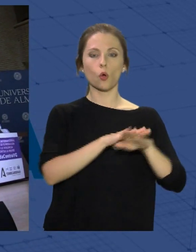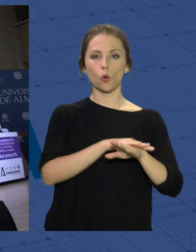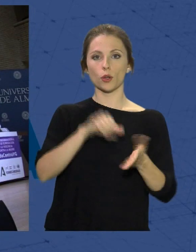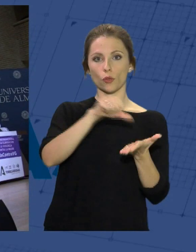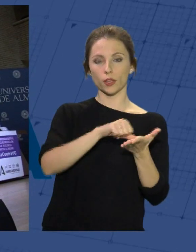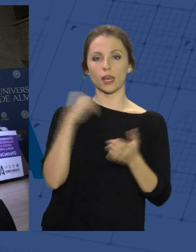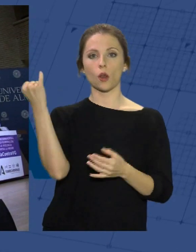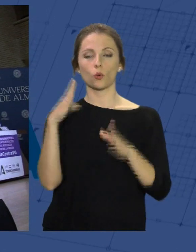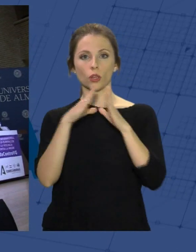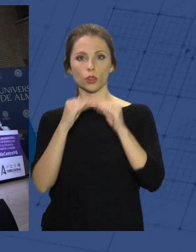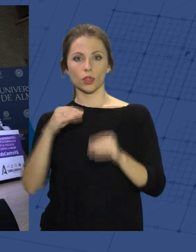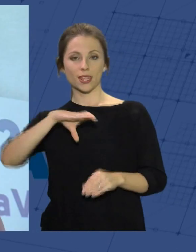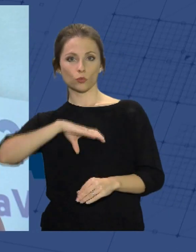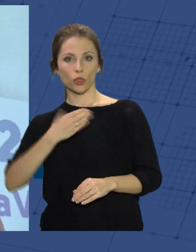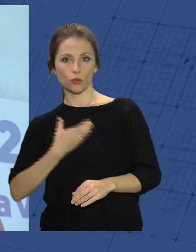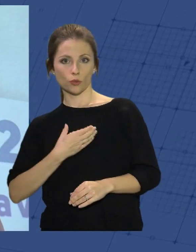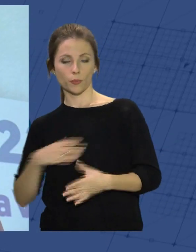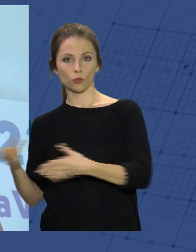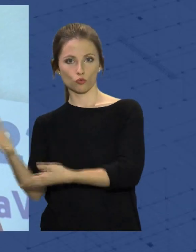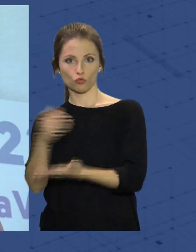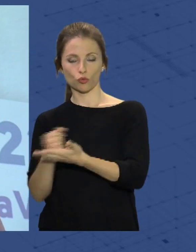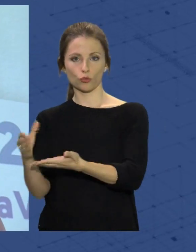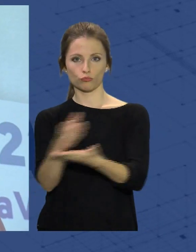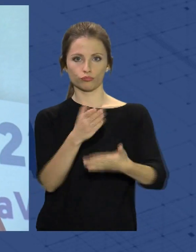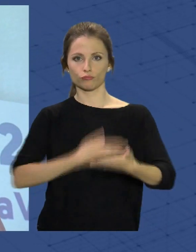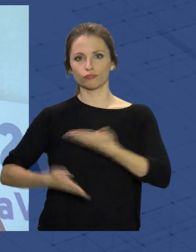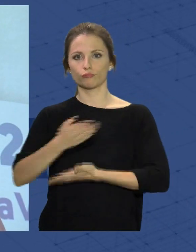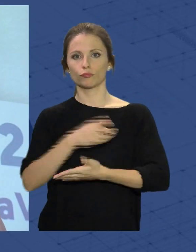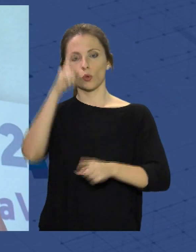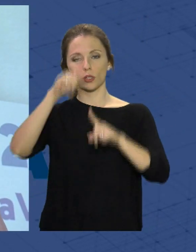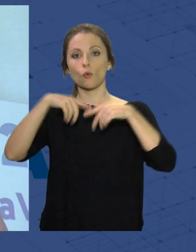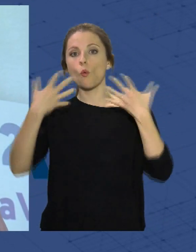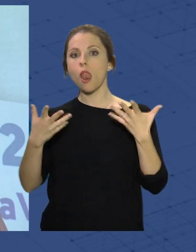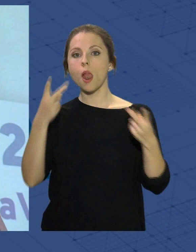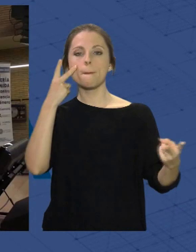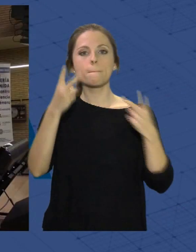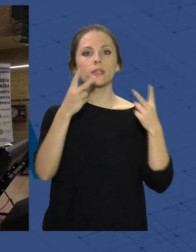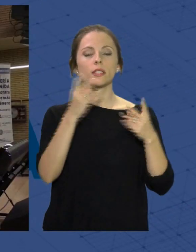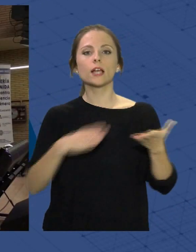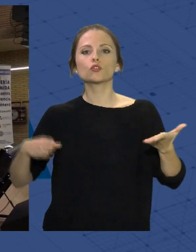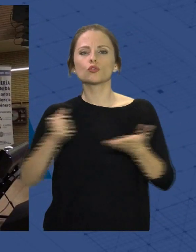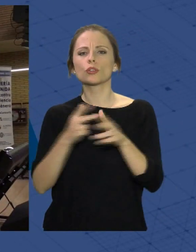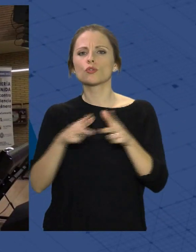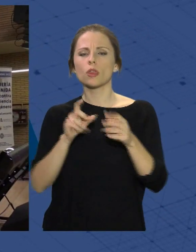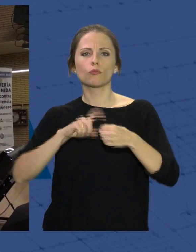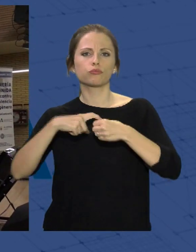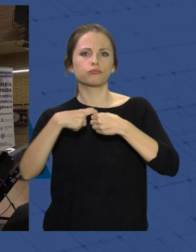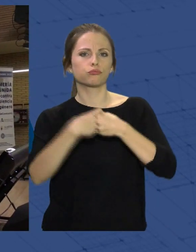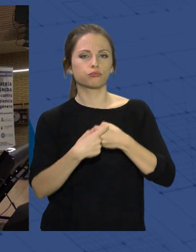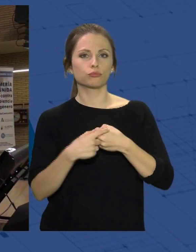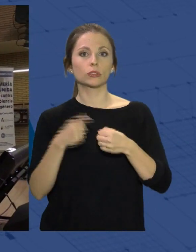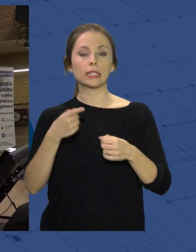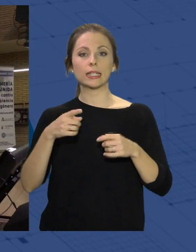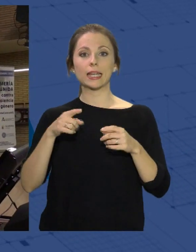Junta de Andalucía, Diputación y Ayuntamiento. El objetivo es visibilizar, implicar a toda la sociedad y multiplicar los